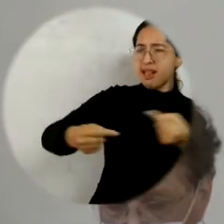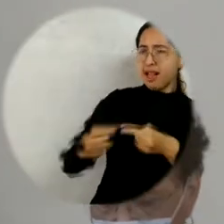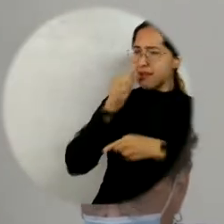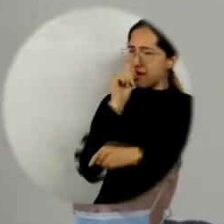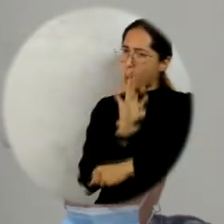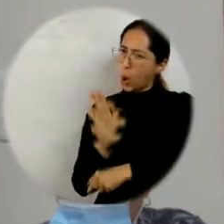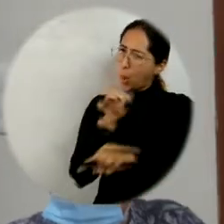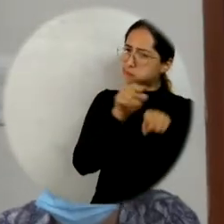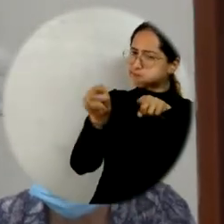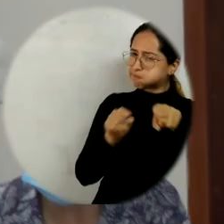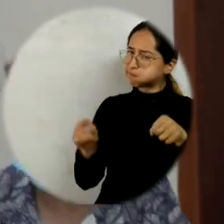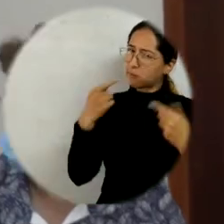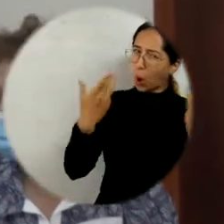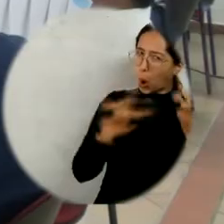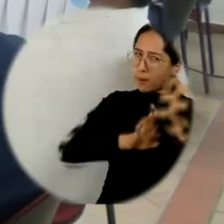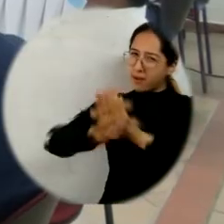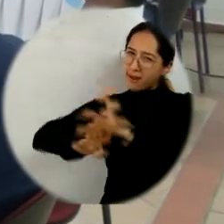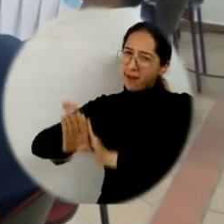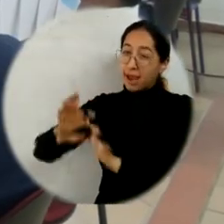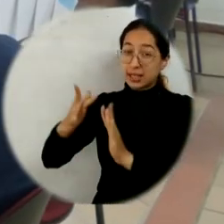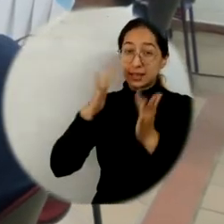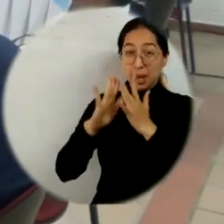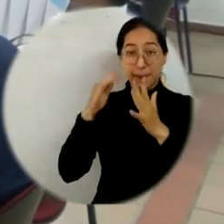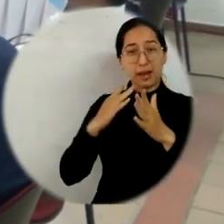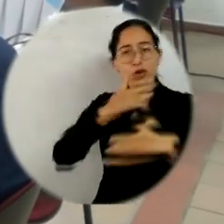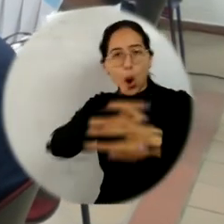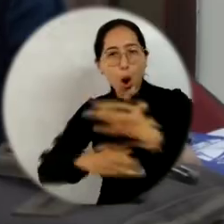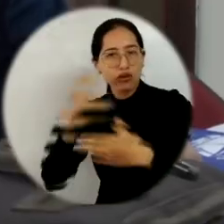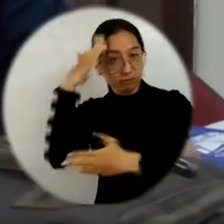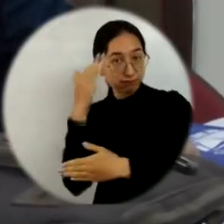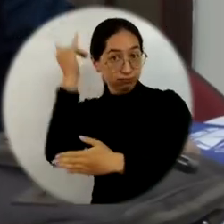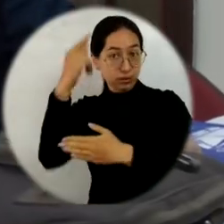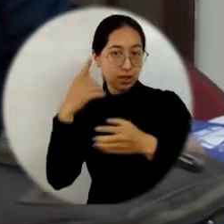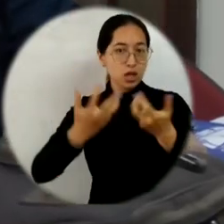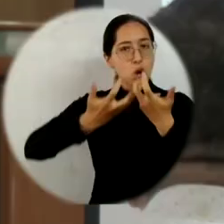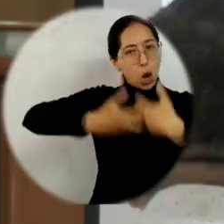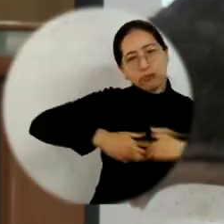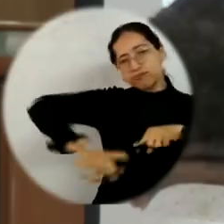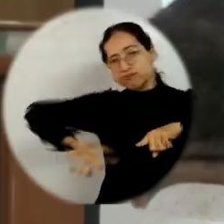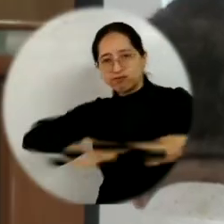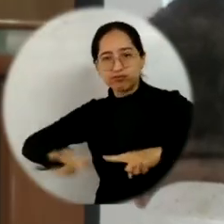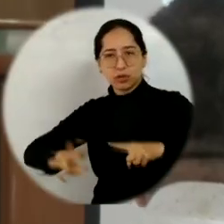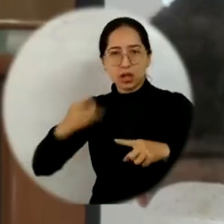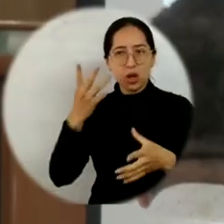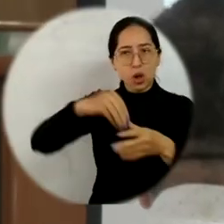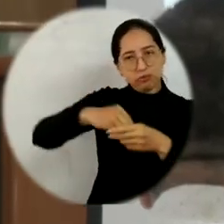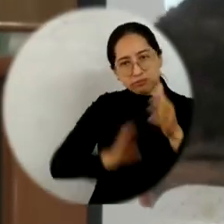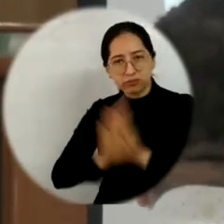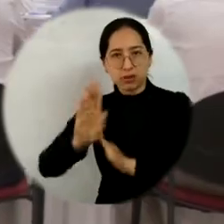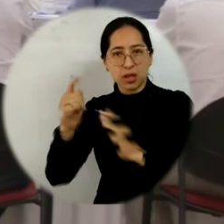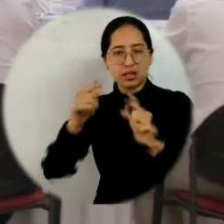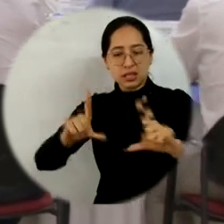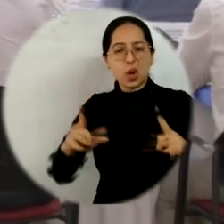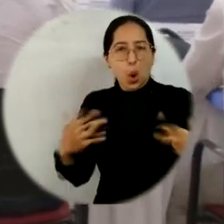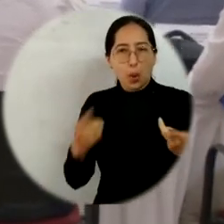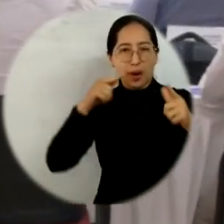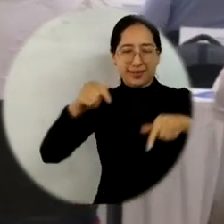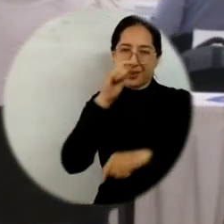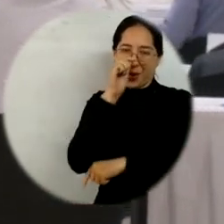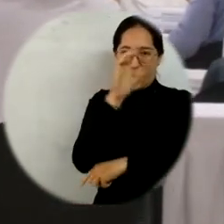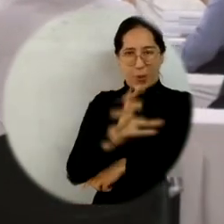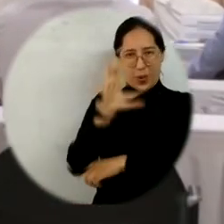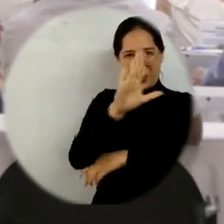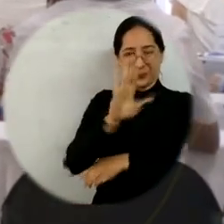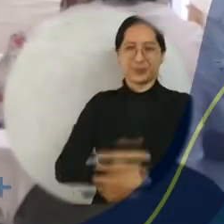han convertido en un escenario propicio para el debate nacional y en un referente en materia académica y administrativa para las demás instituciones de educación